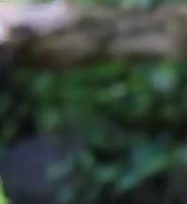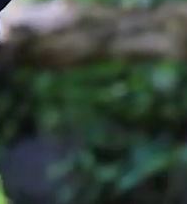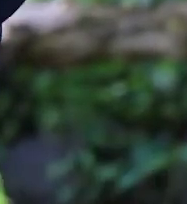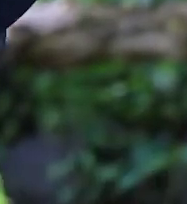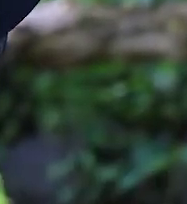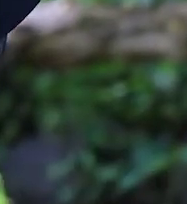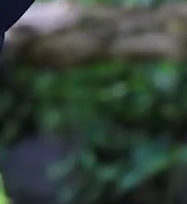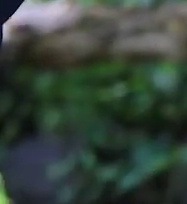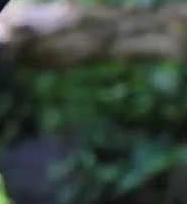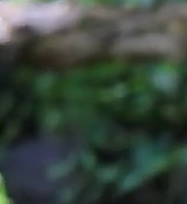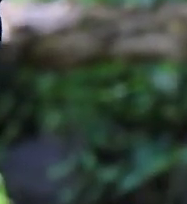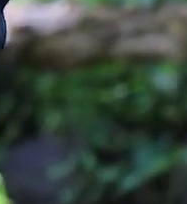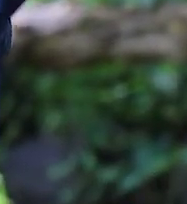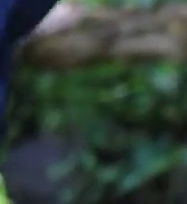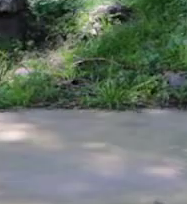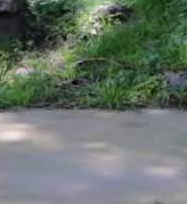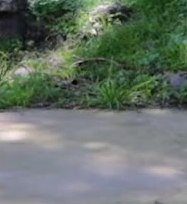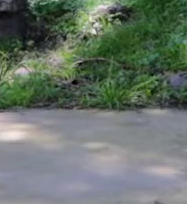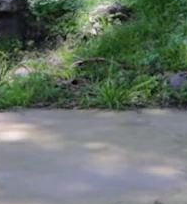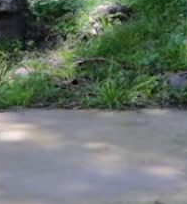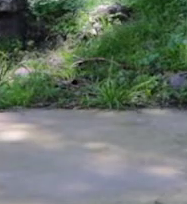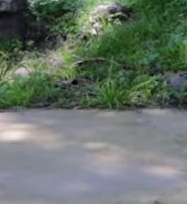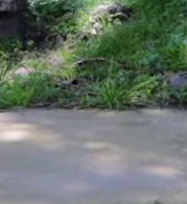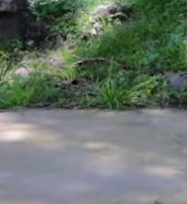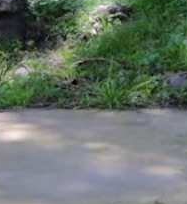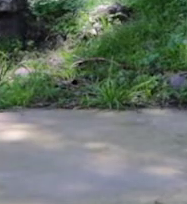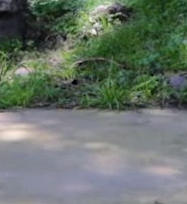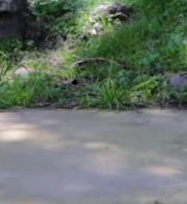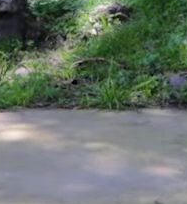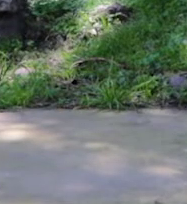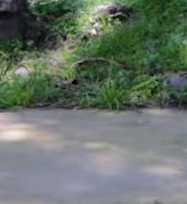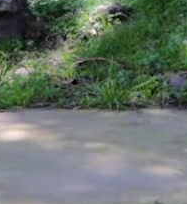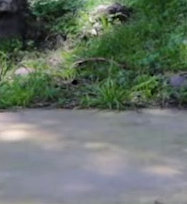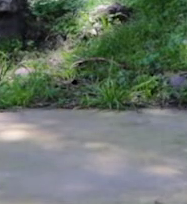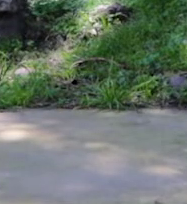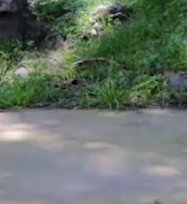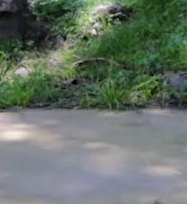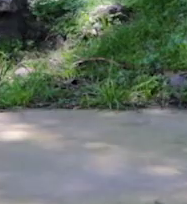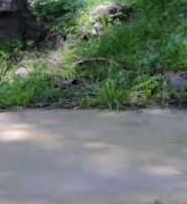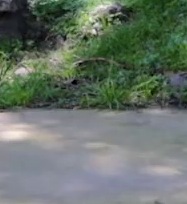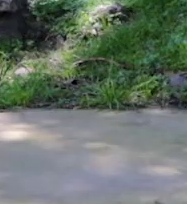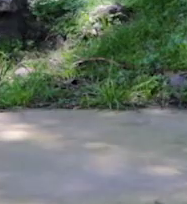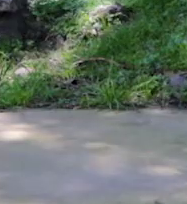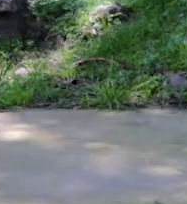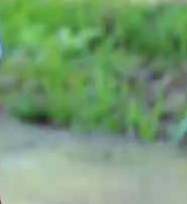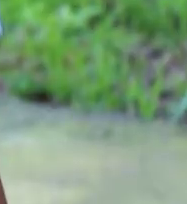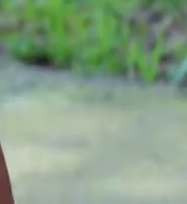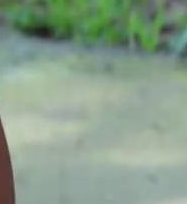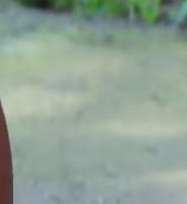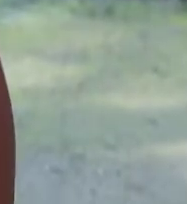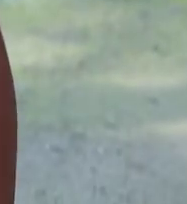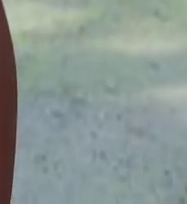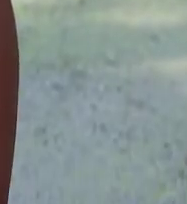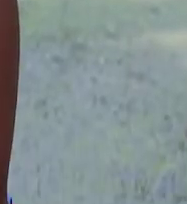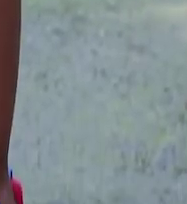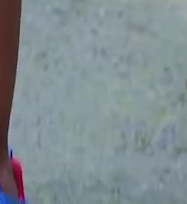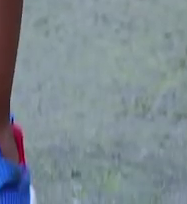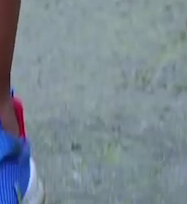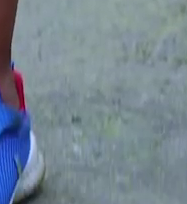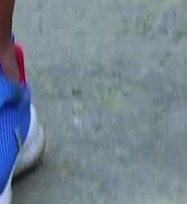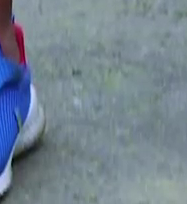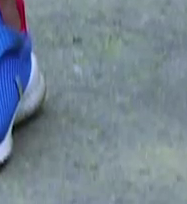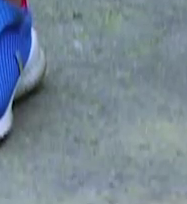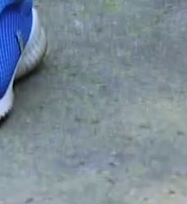muy bien, claro que sí. Bien, descansamos, Jair, bajamos los brazos,